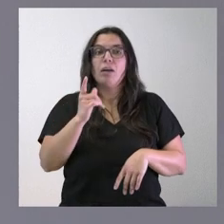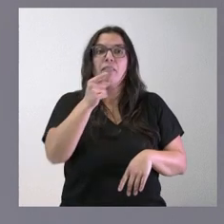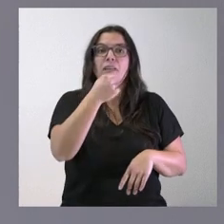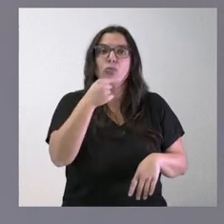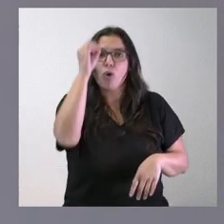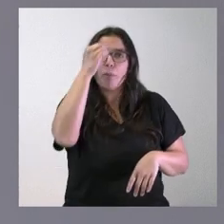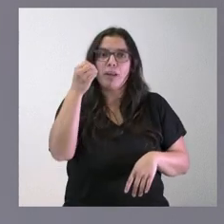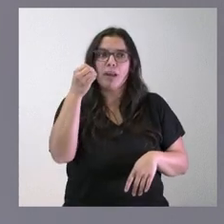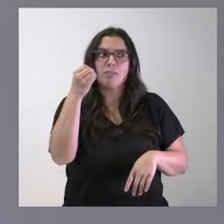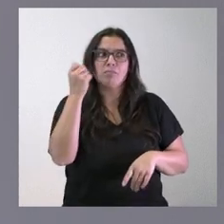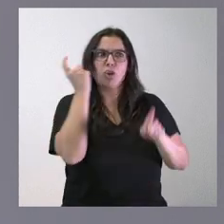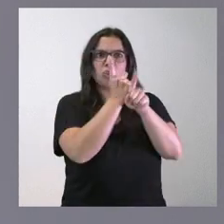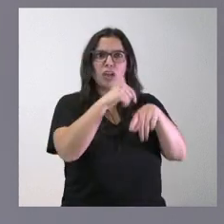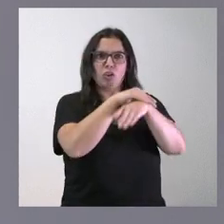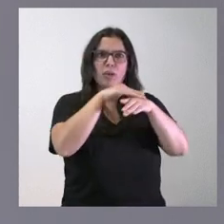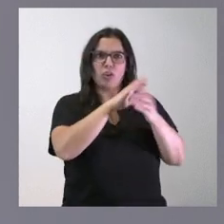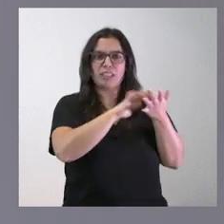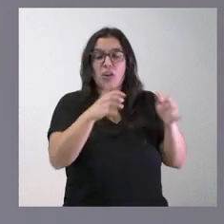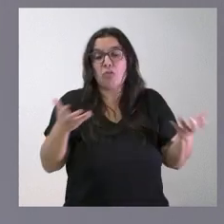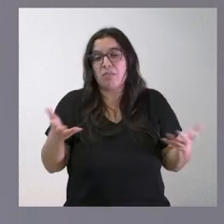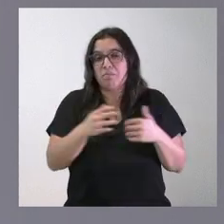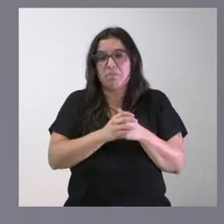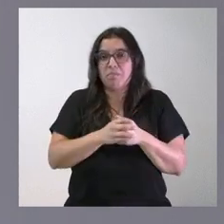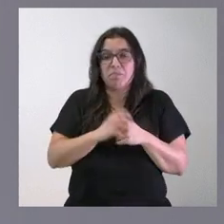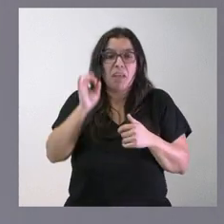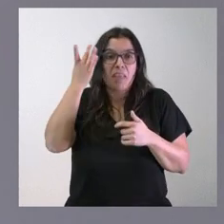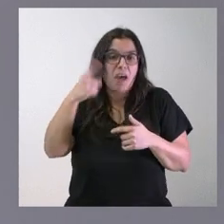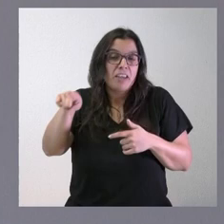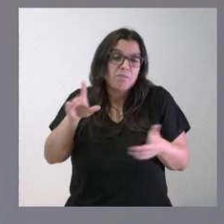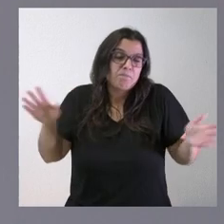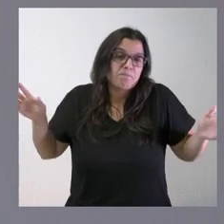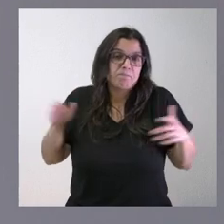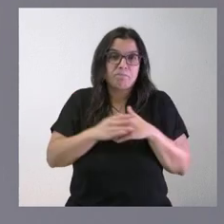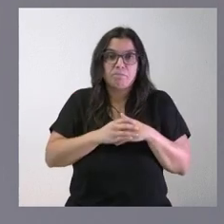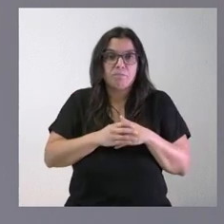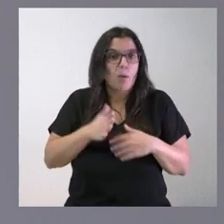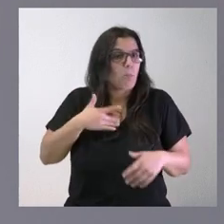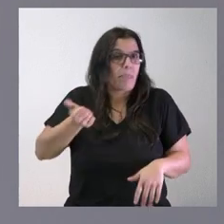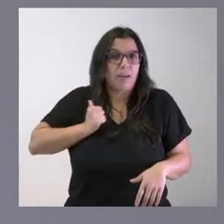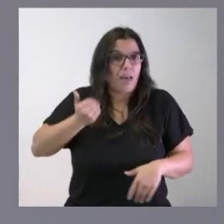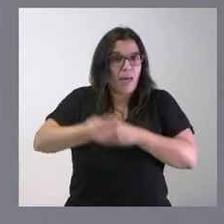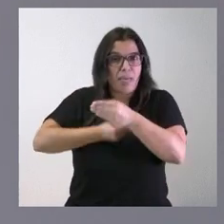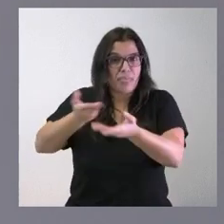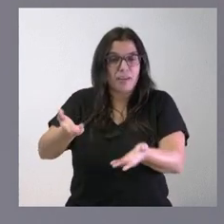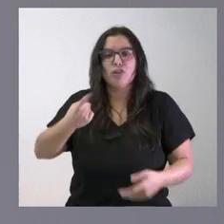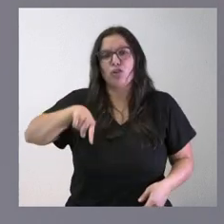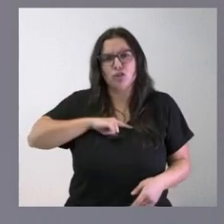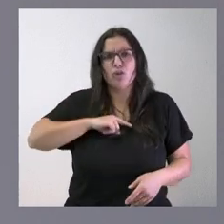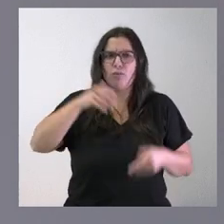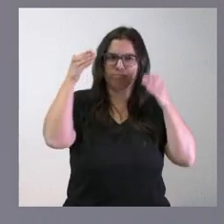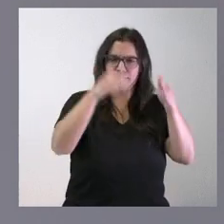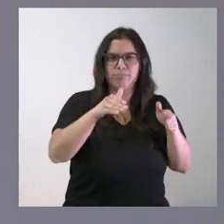sobre el Gobierno de Castilla y León yo por tanto esa es iniciativa que ellos tienen la pueden utilizar nosotros estamos a cosas más útiles